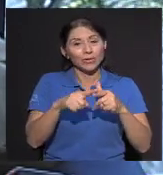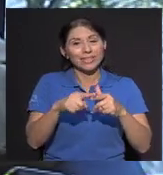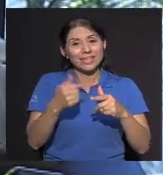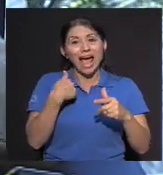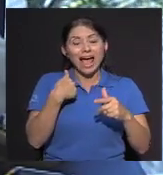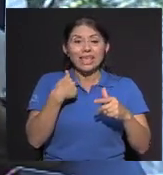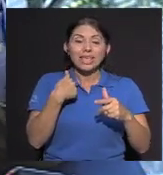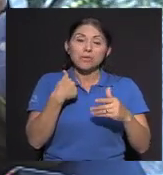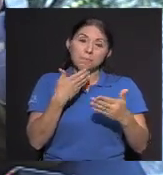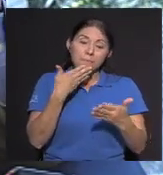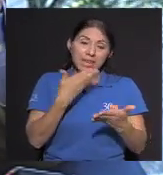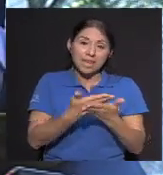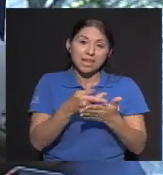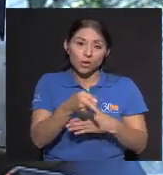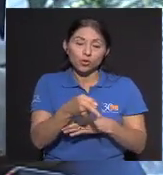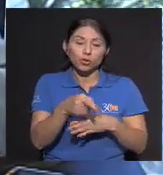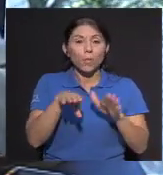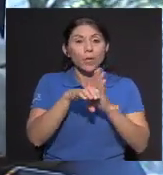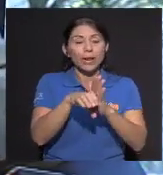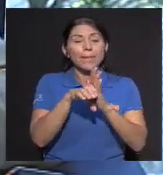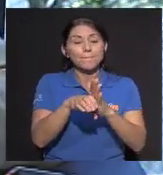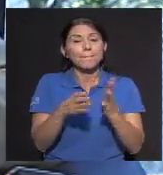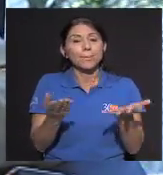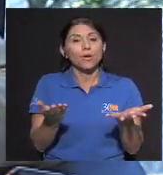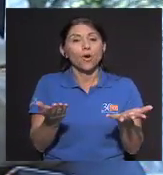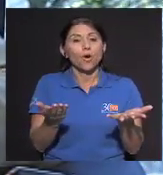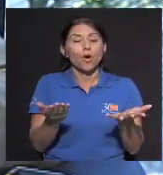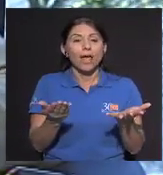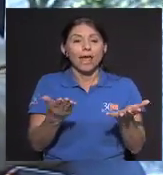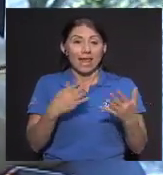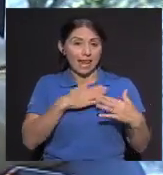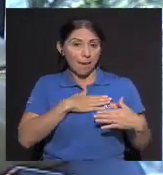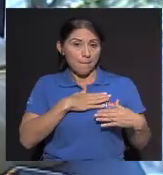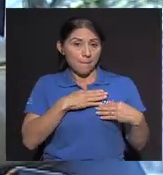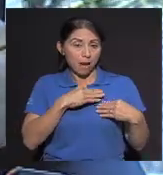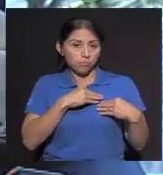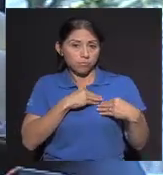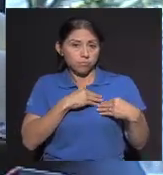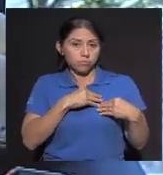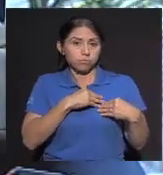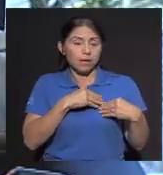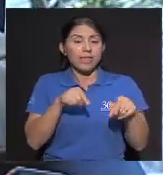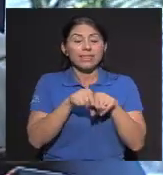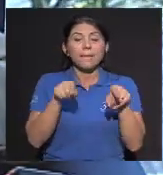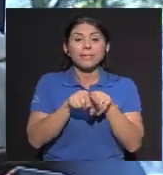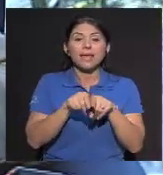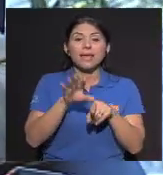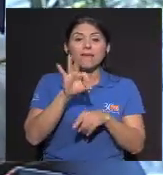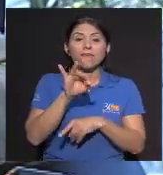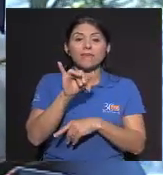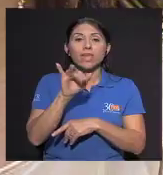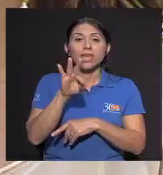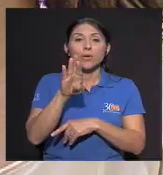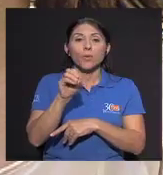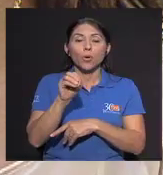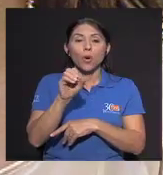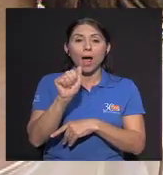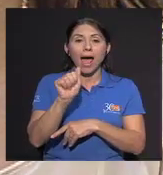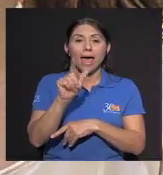tumor Entonces hay tumores benignos Que son masas Por ejemplo En la mama Tenemos los fibroadenomas